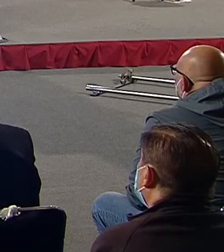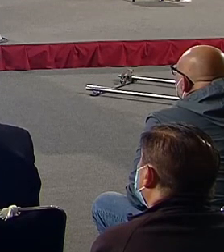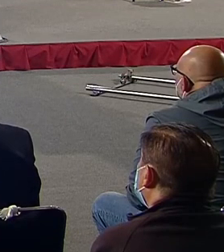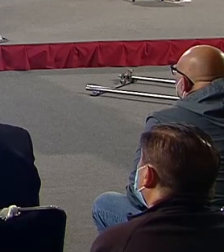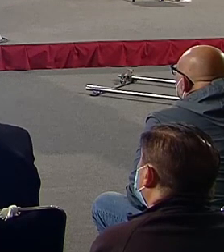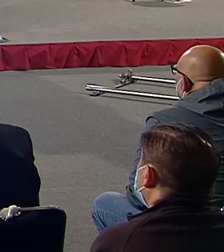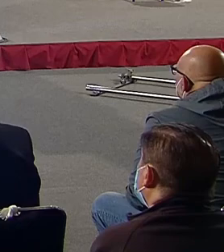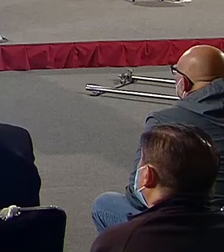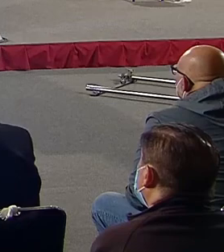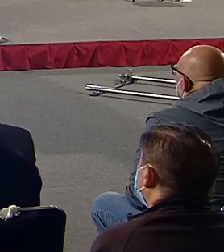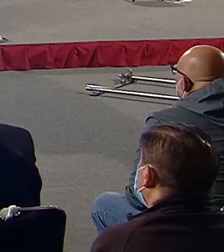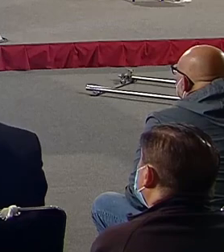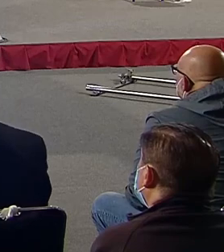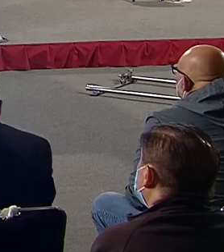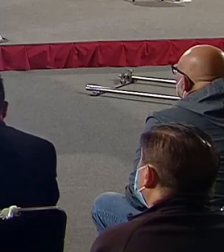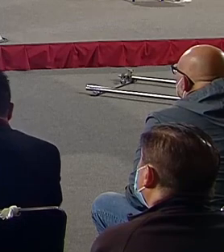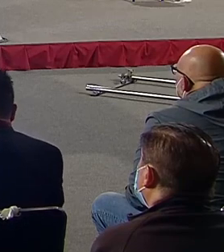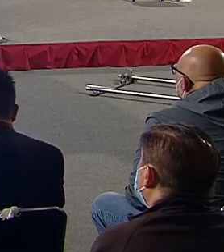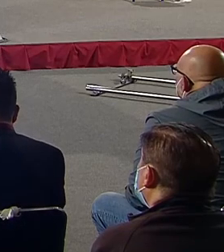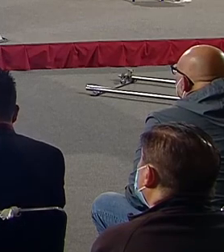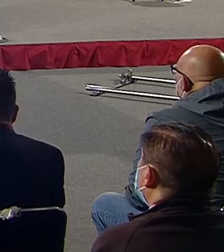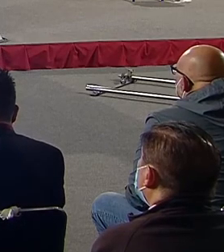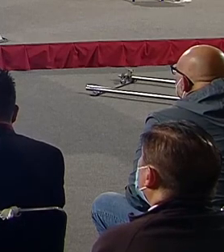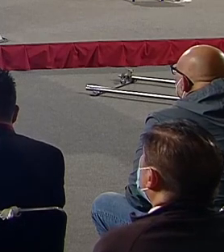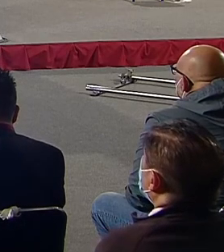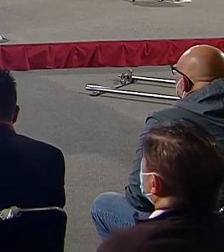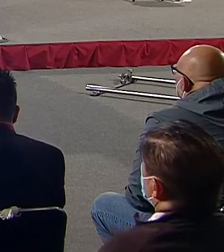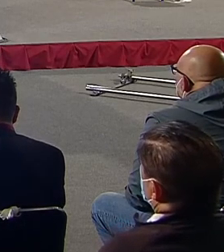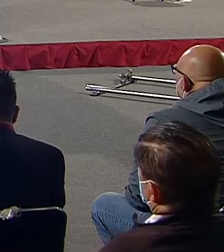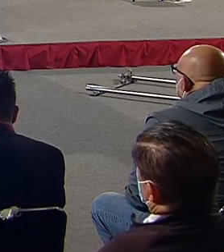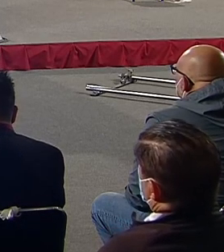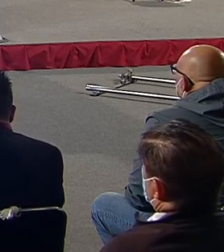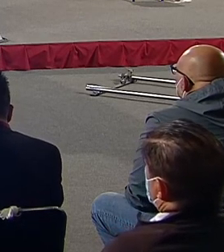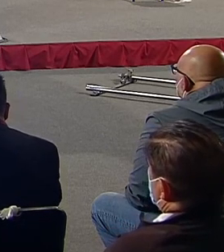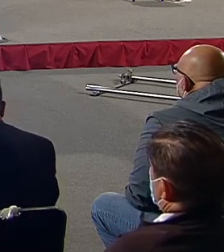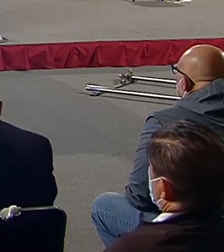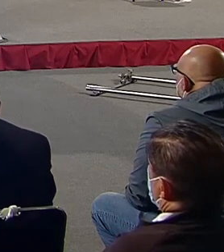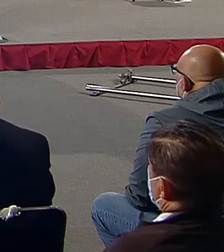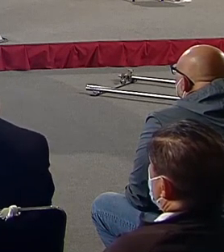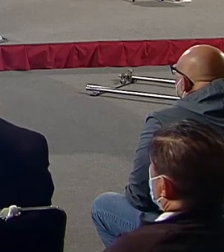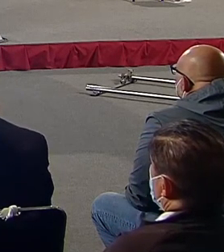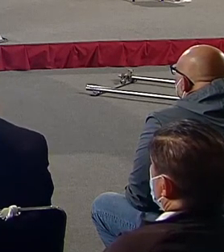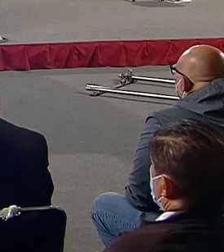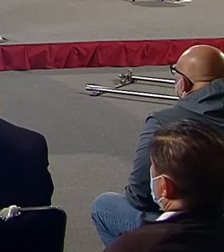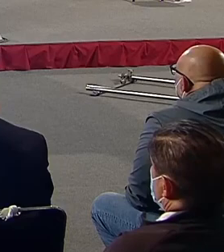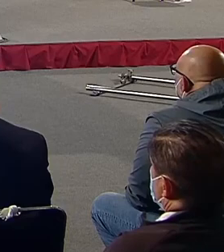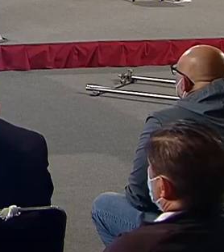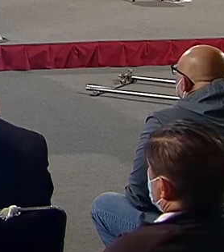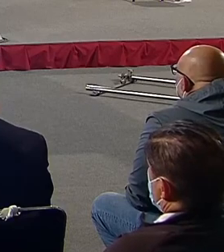siempre. Antonio Garcinieto, Mario Riestra y la bancada del PAN,